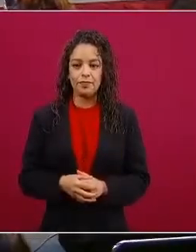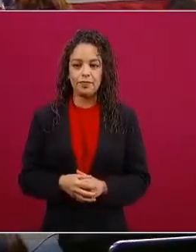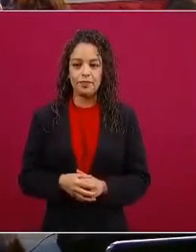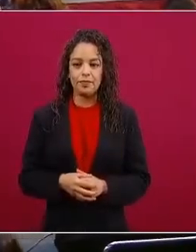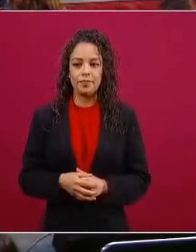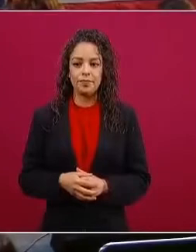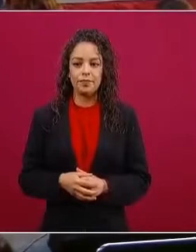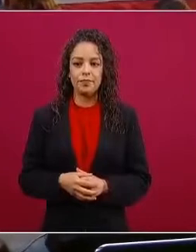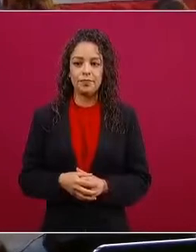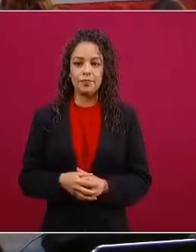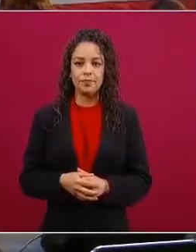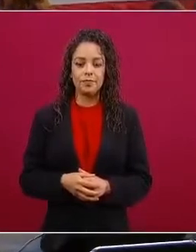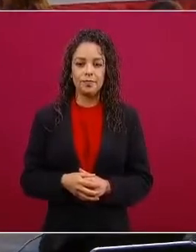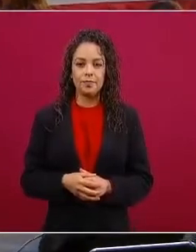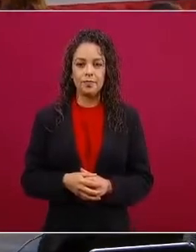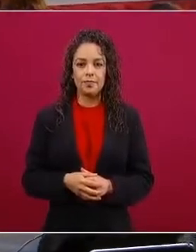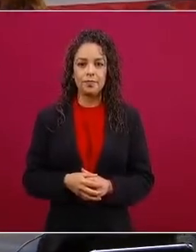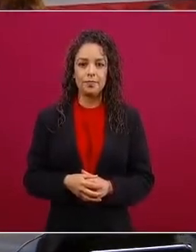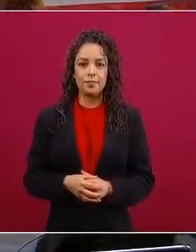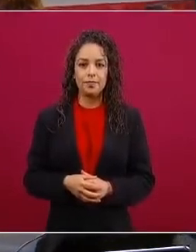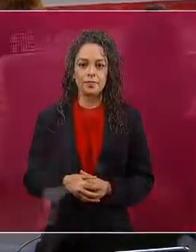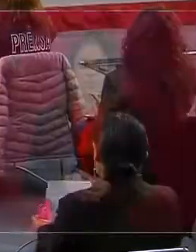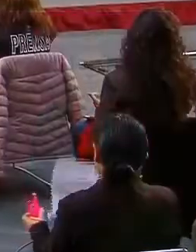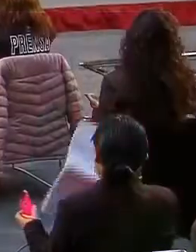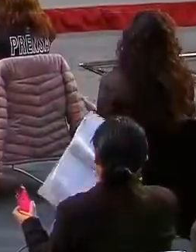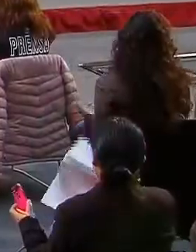gracias gracias Gracias.